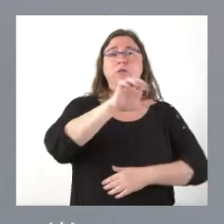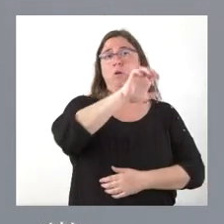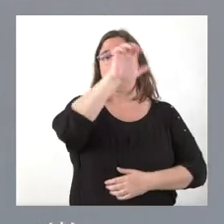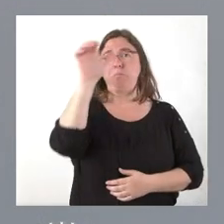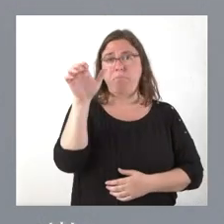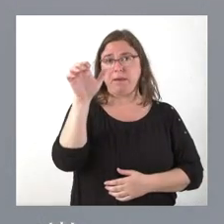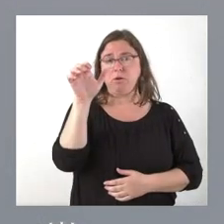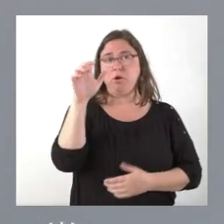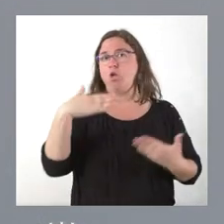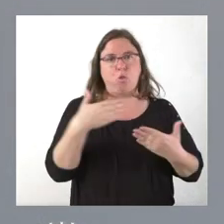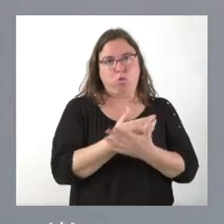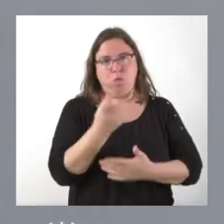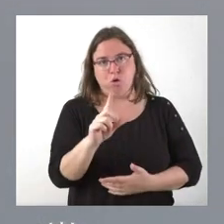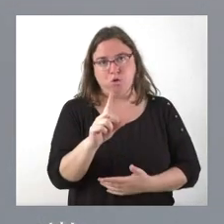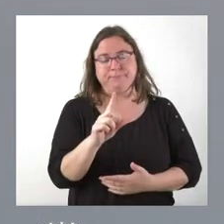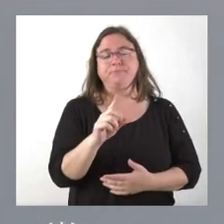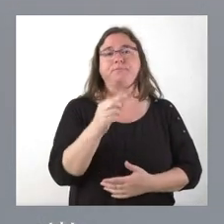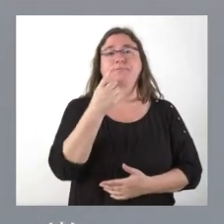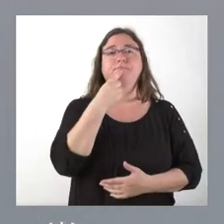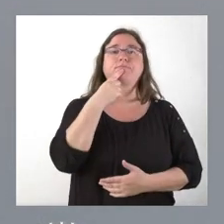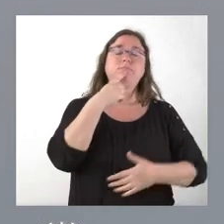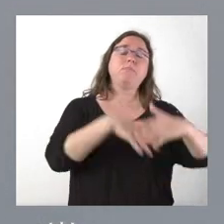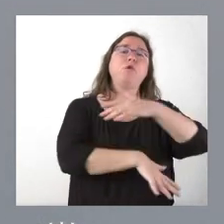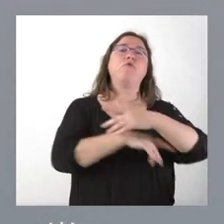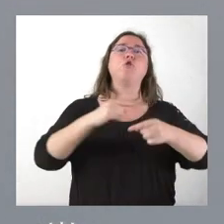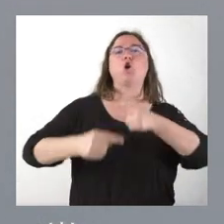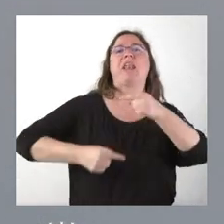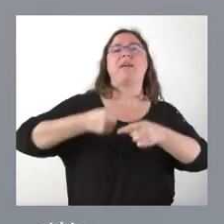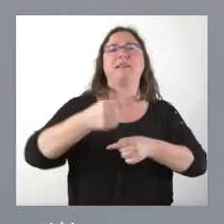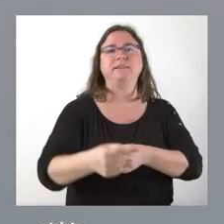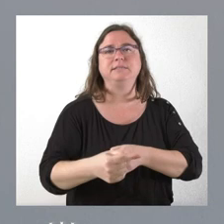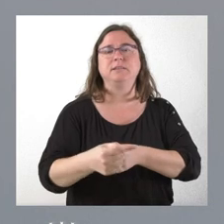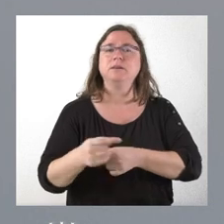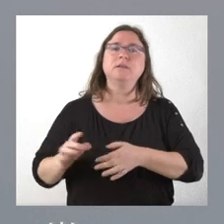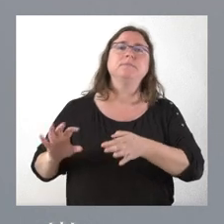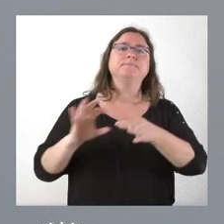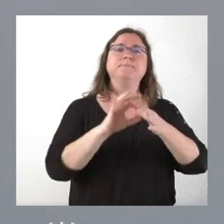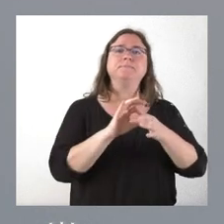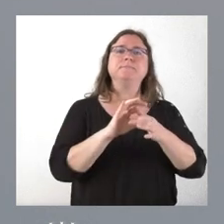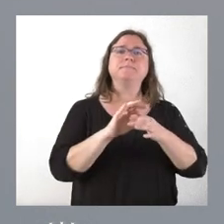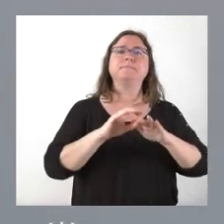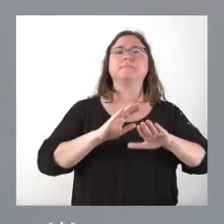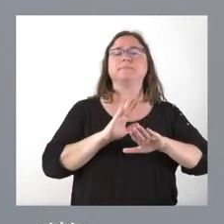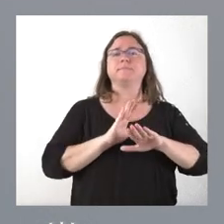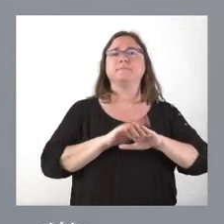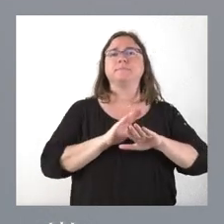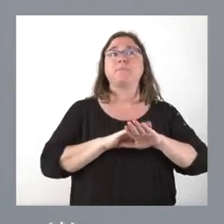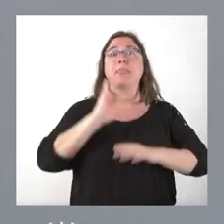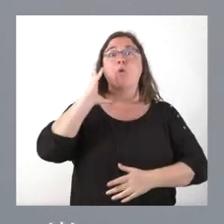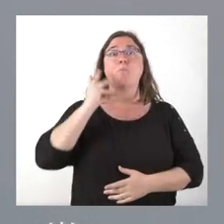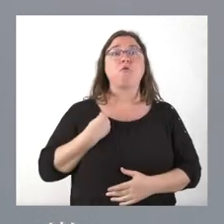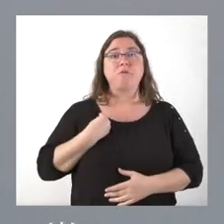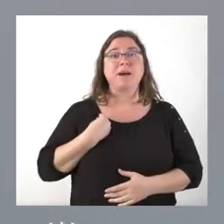no significa que sean todos, por tanto, los fondos Next Generation, lo correspondiente a Ponferrada